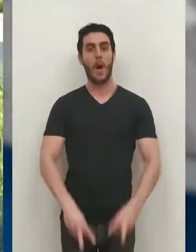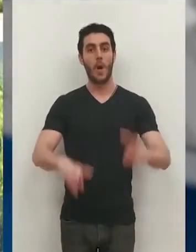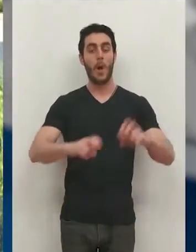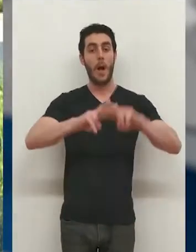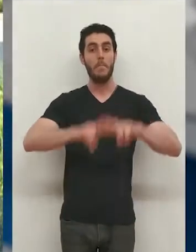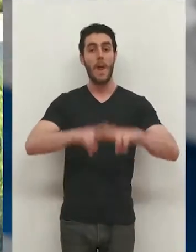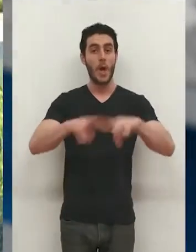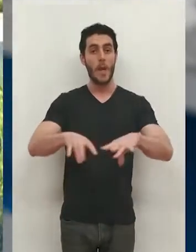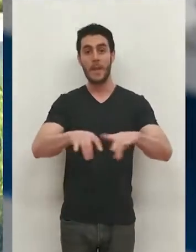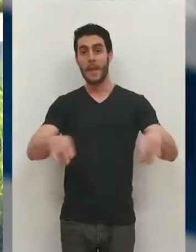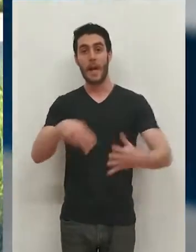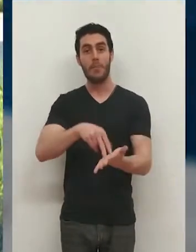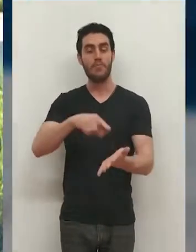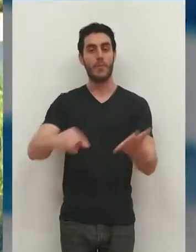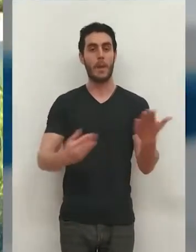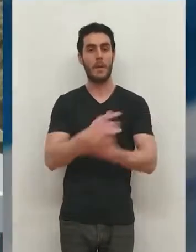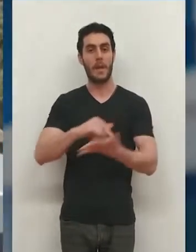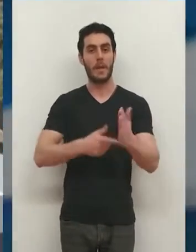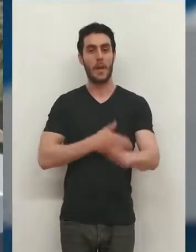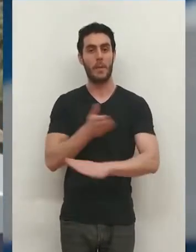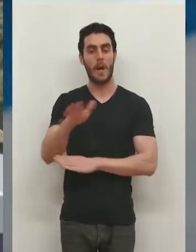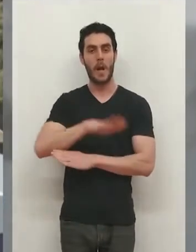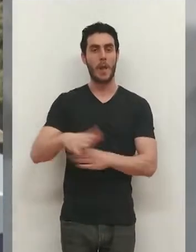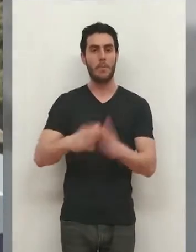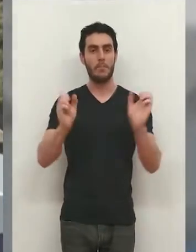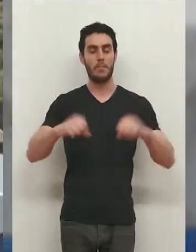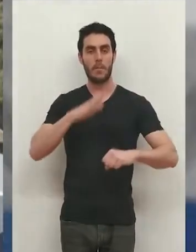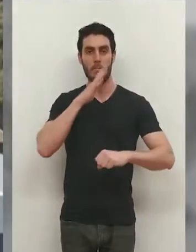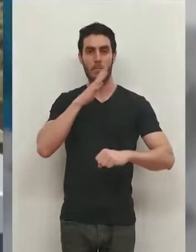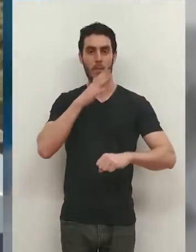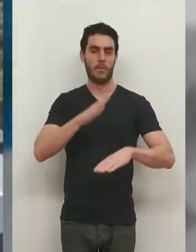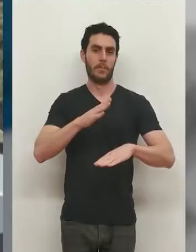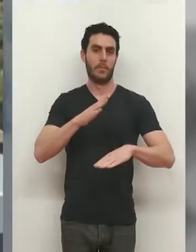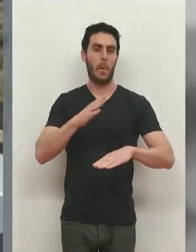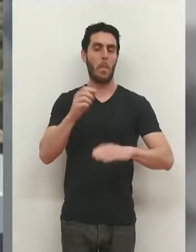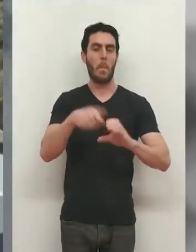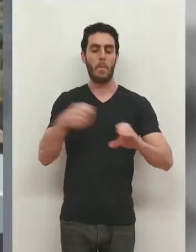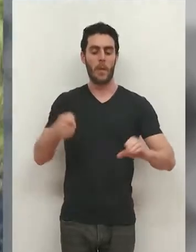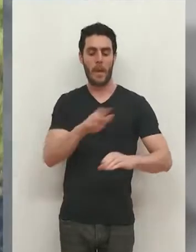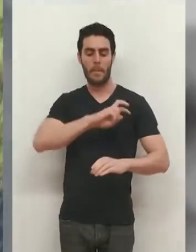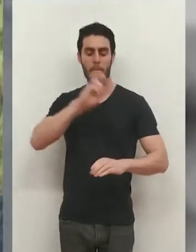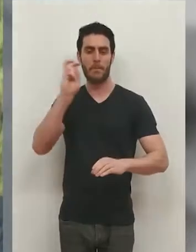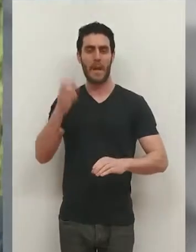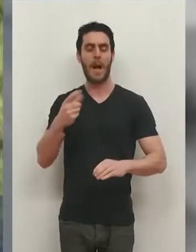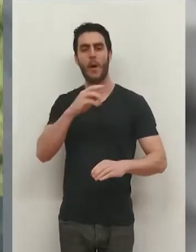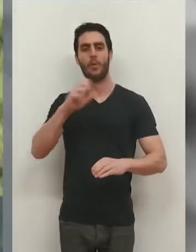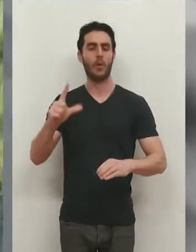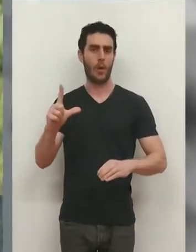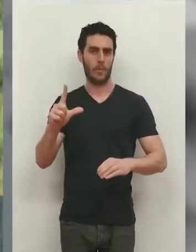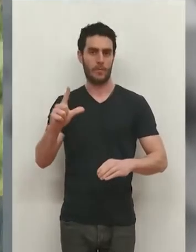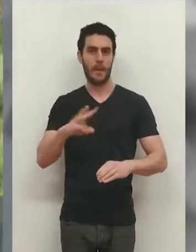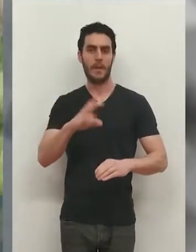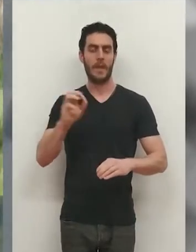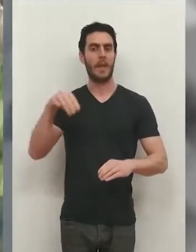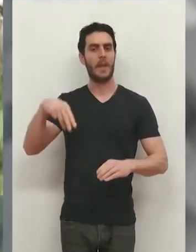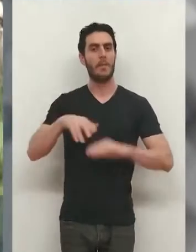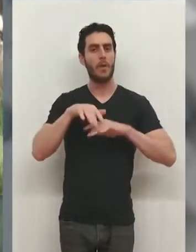Nueva inspección sobre el terreno. Esta mañana los técnicos acudían de nuevo a la zona afectada por el colapso de varias bodegas de Autol. El corrimiento de tierras con grietas de